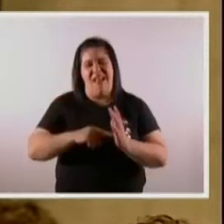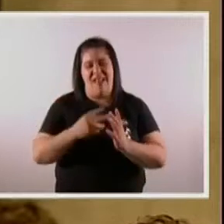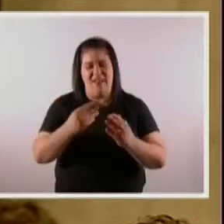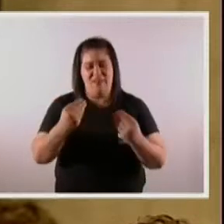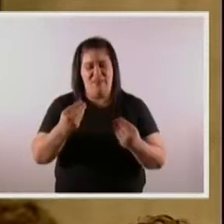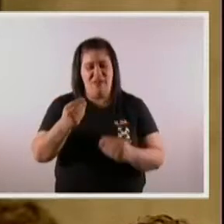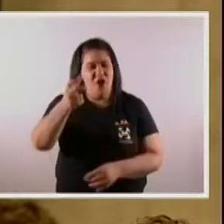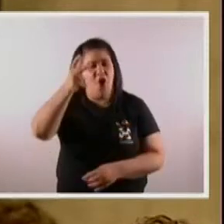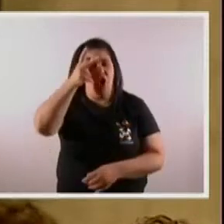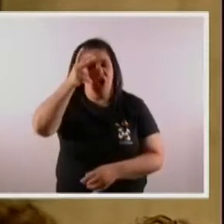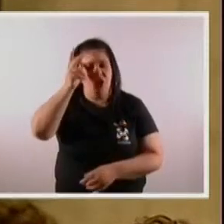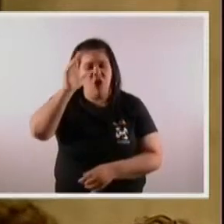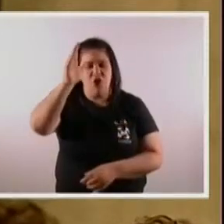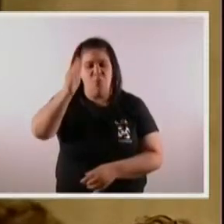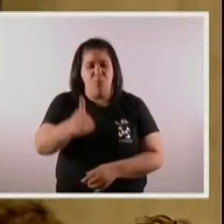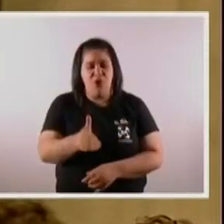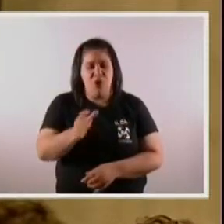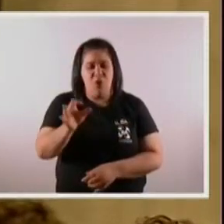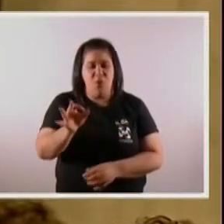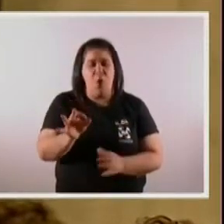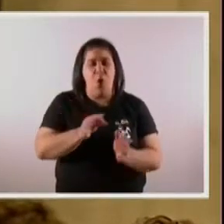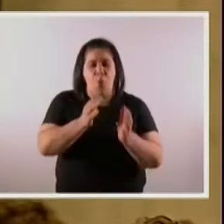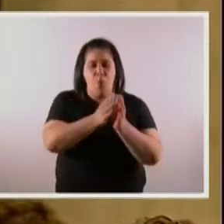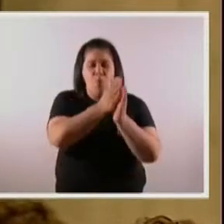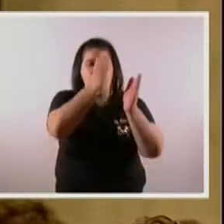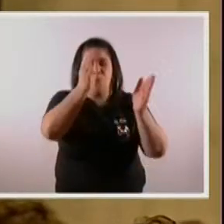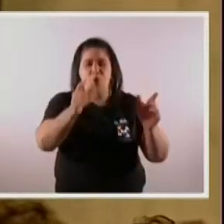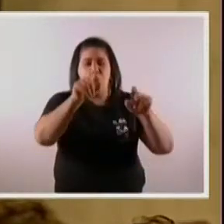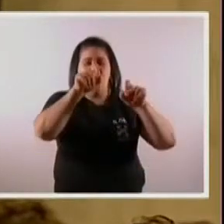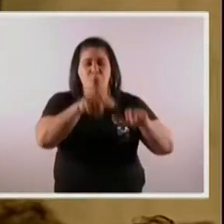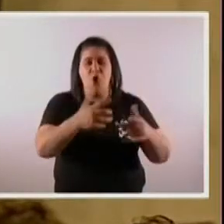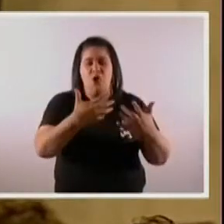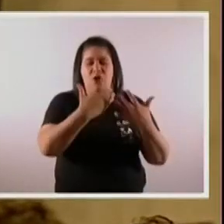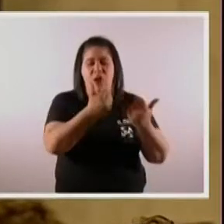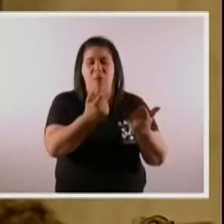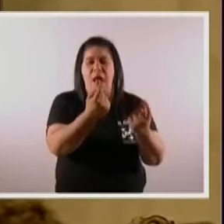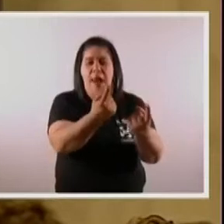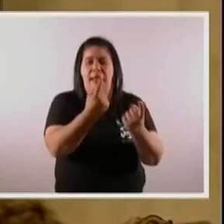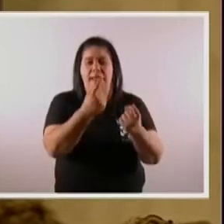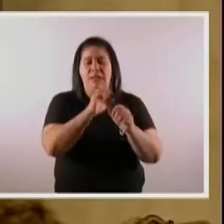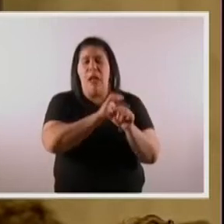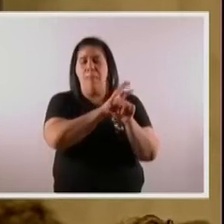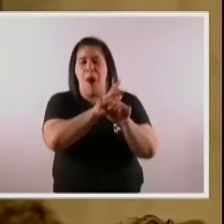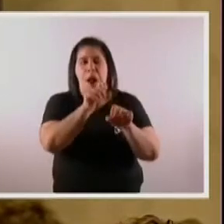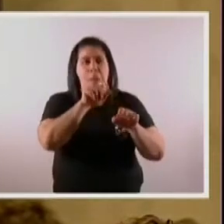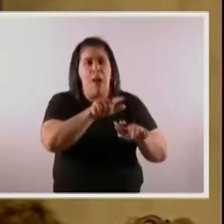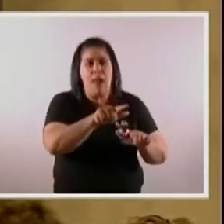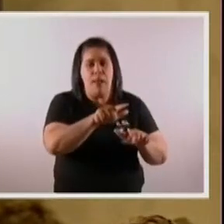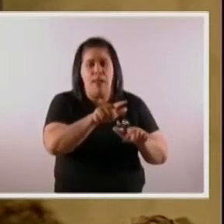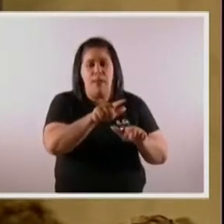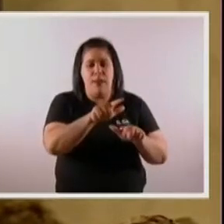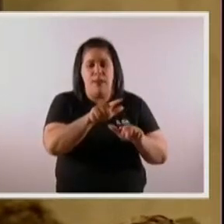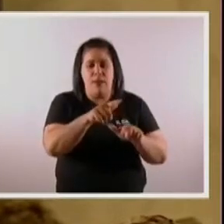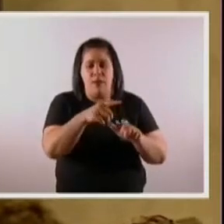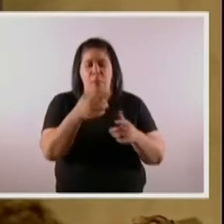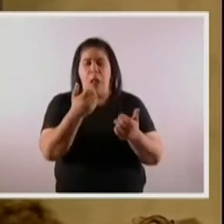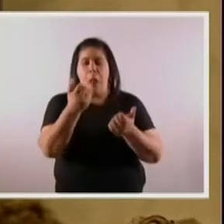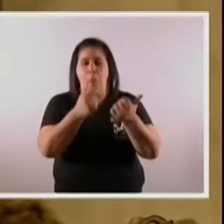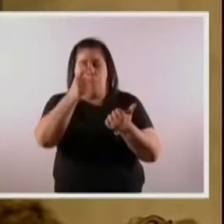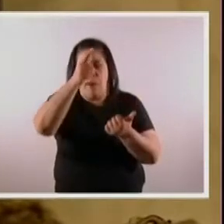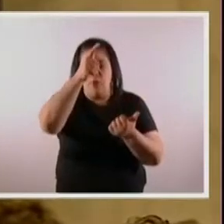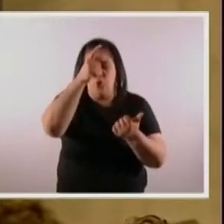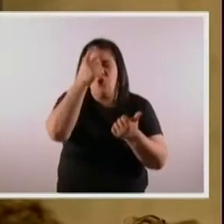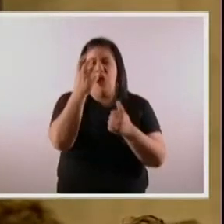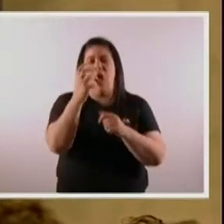88% de todo el presupuesto de salud con lo que se necesita para la pandemia. Equivale a menos patrulleros, a menos